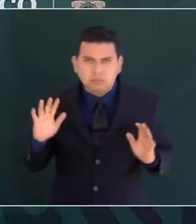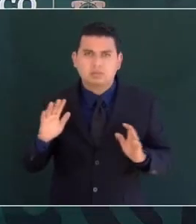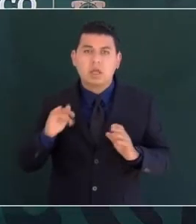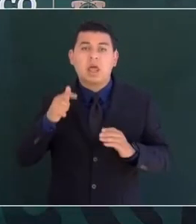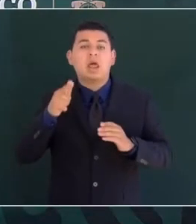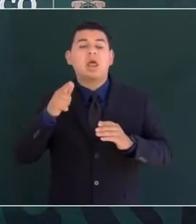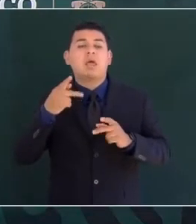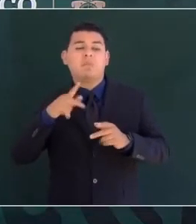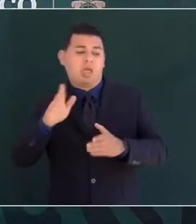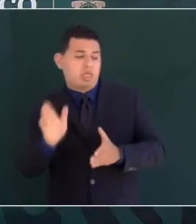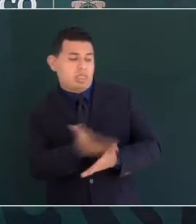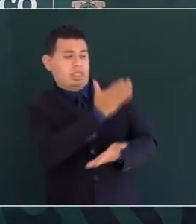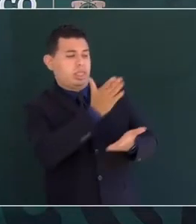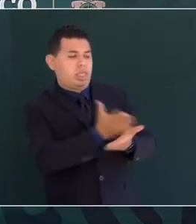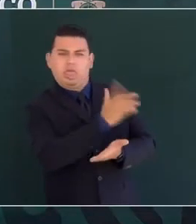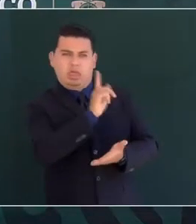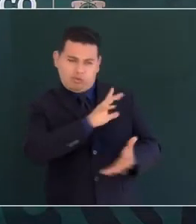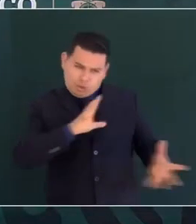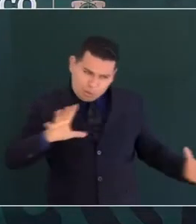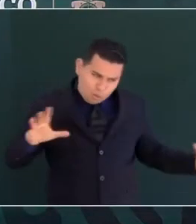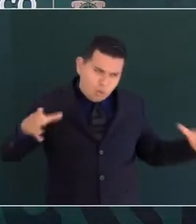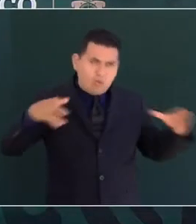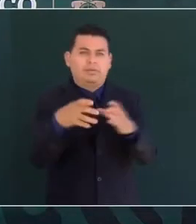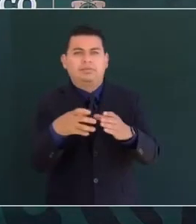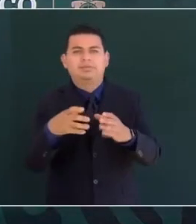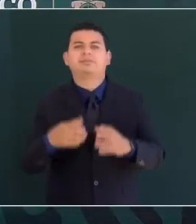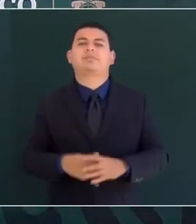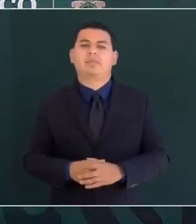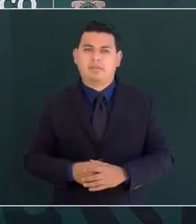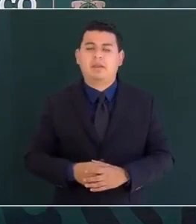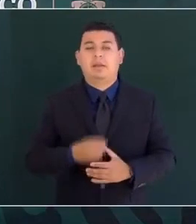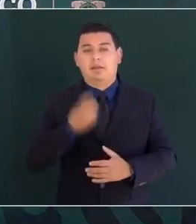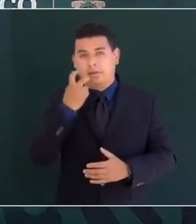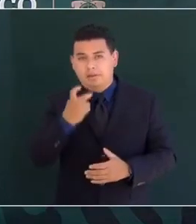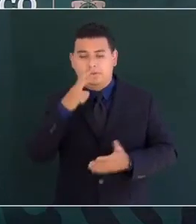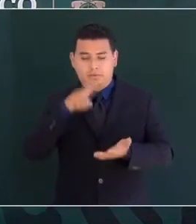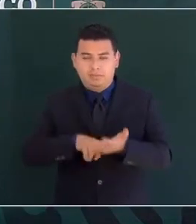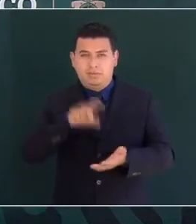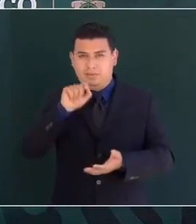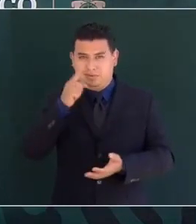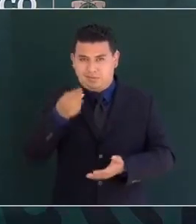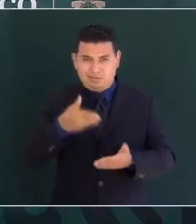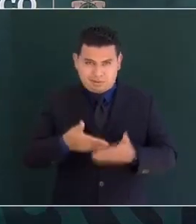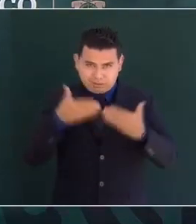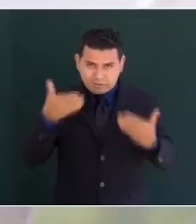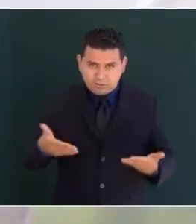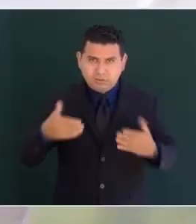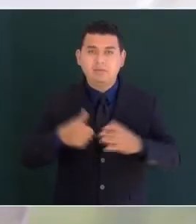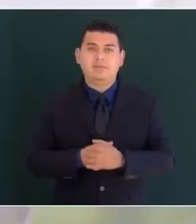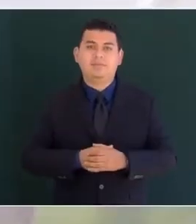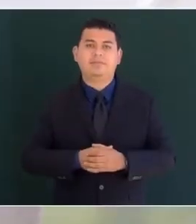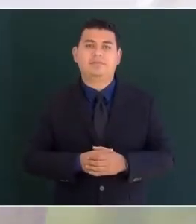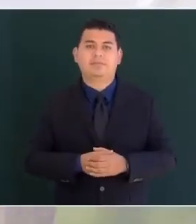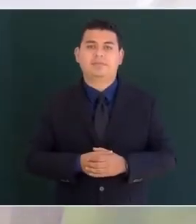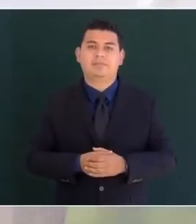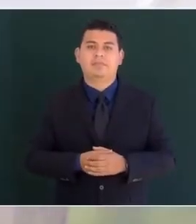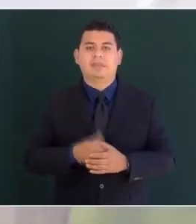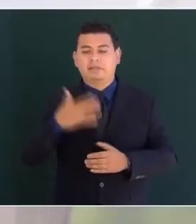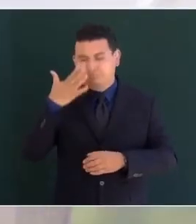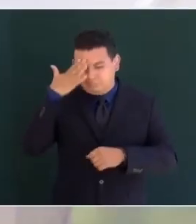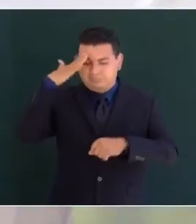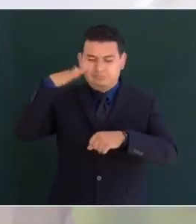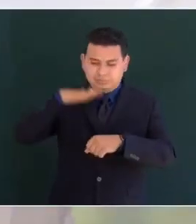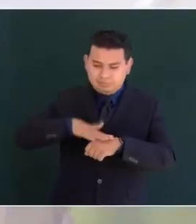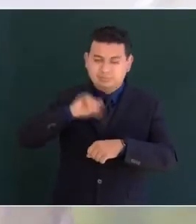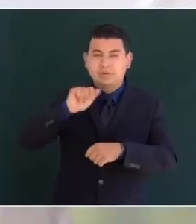nadie por eso en este 2021 dedicado a conmemorar